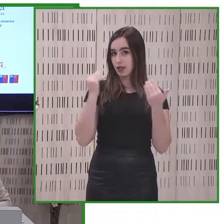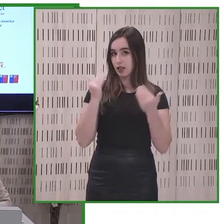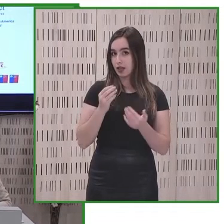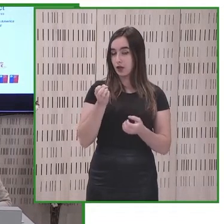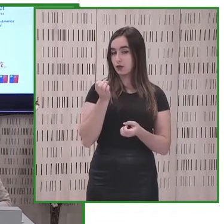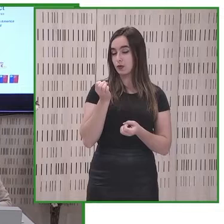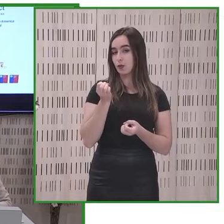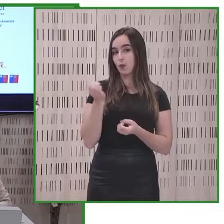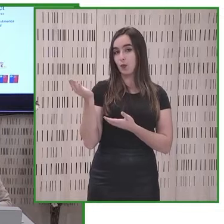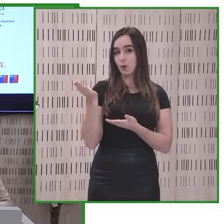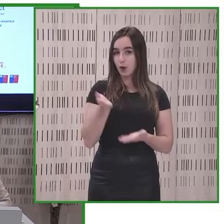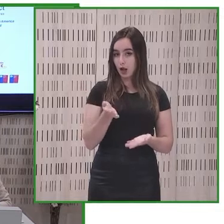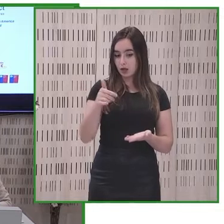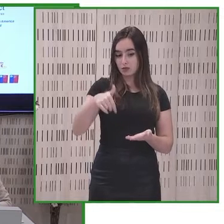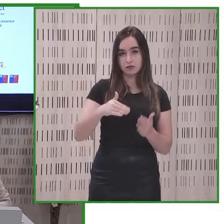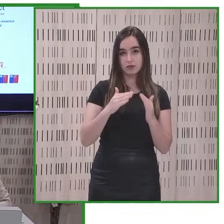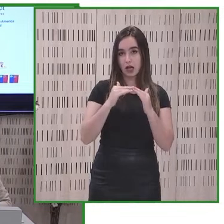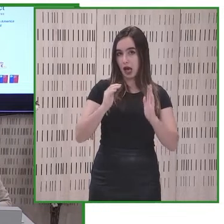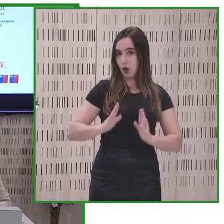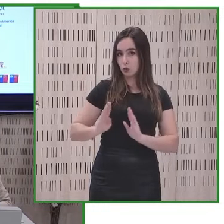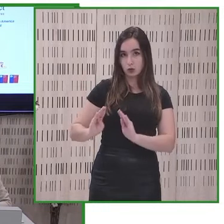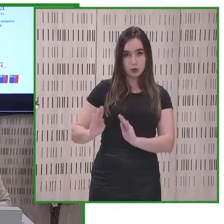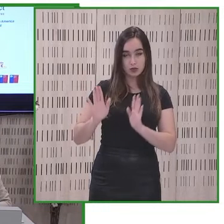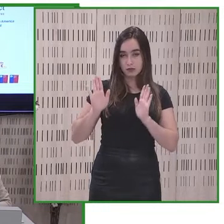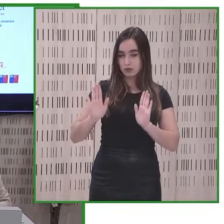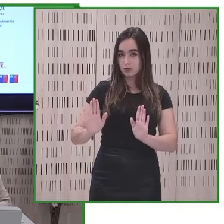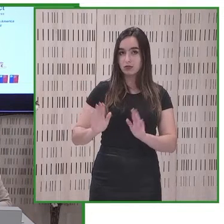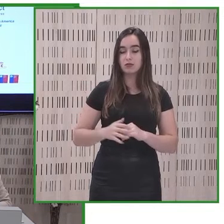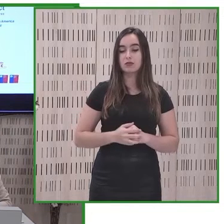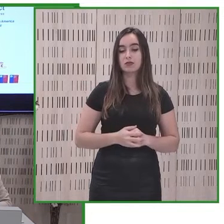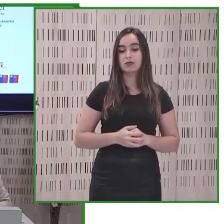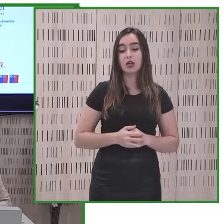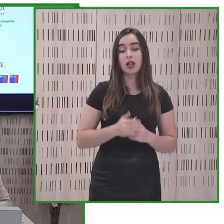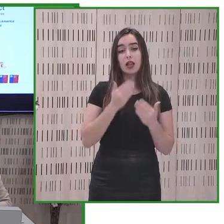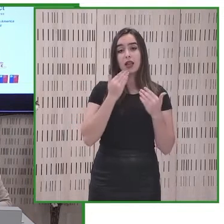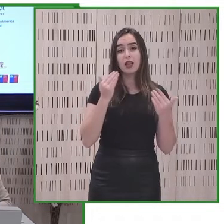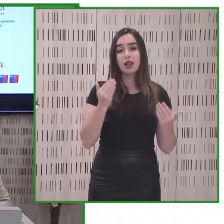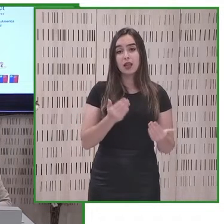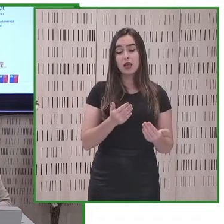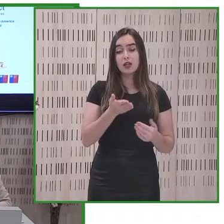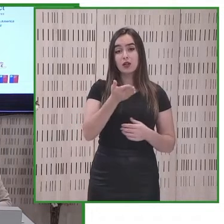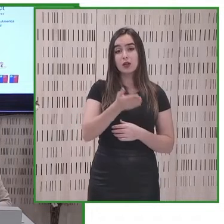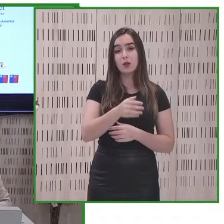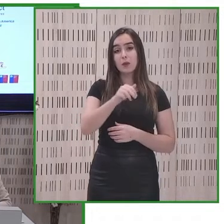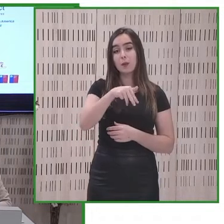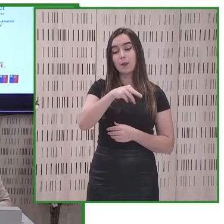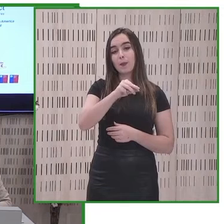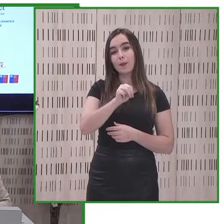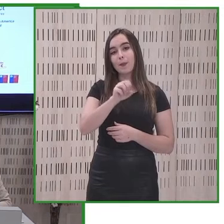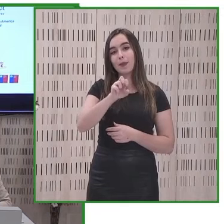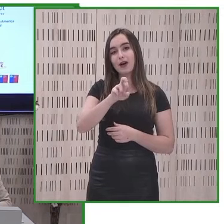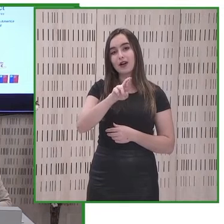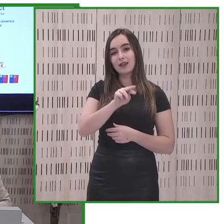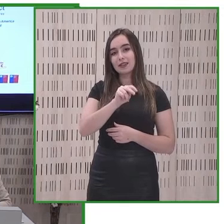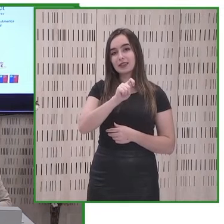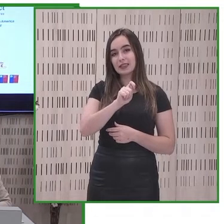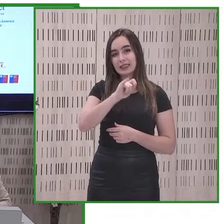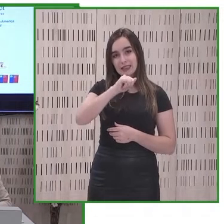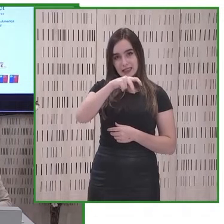bienvenida a esta que es tu casa gracias a martín es el presidente de la fundación es el con la que